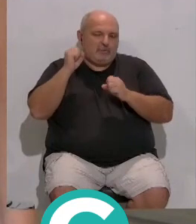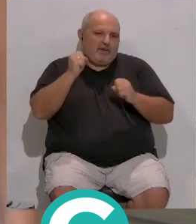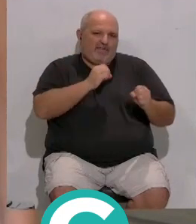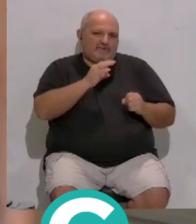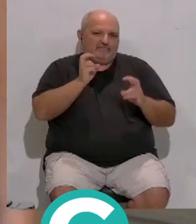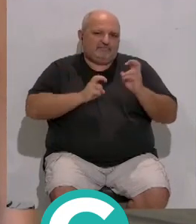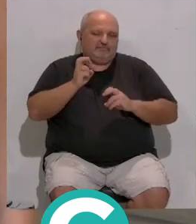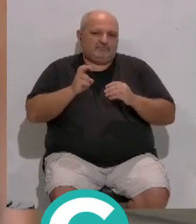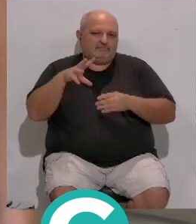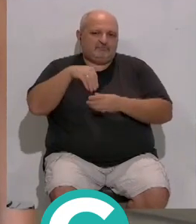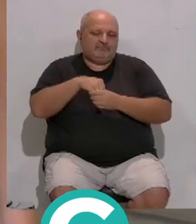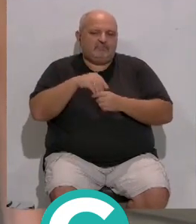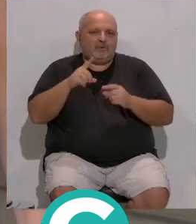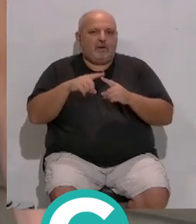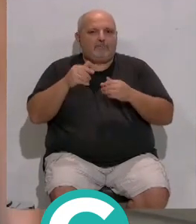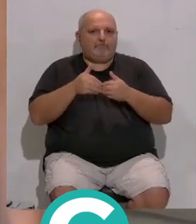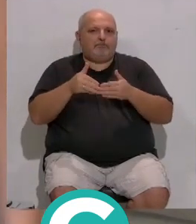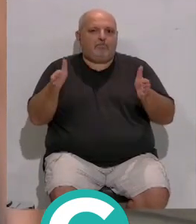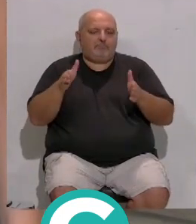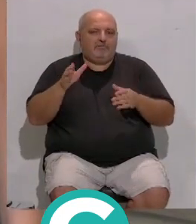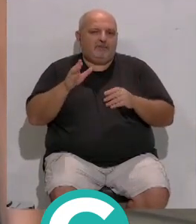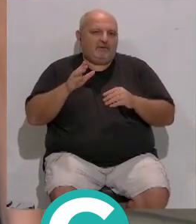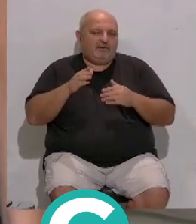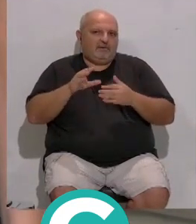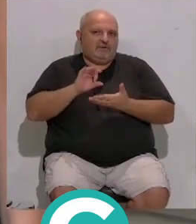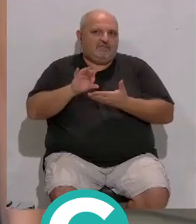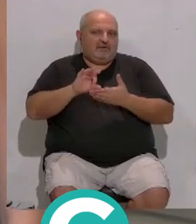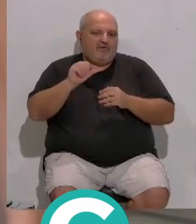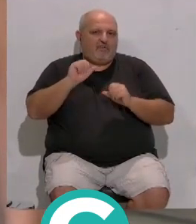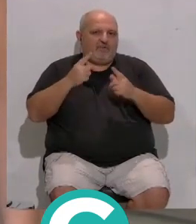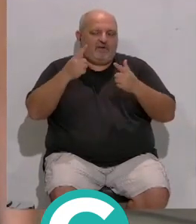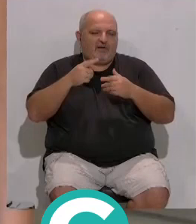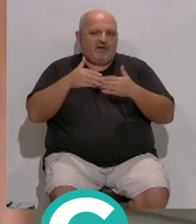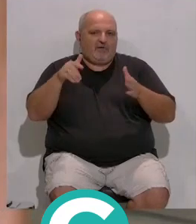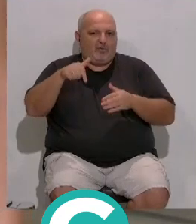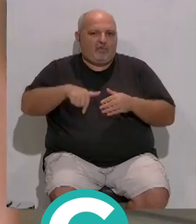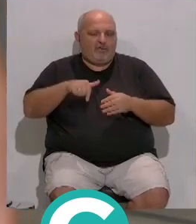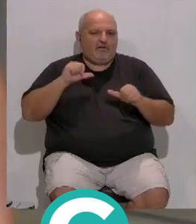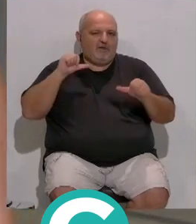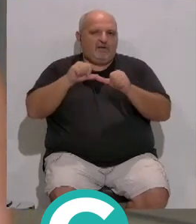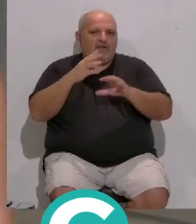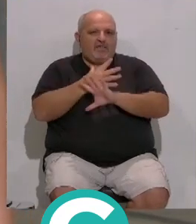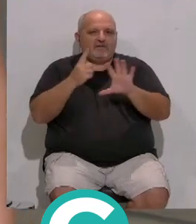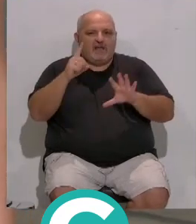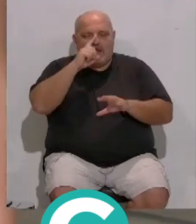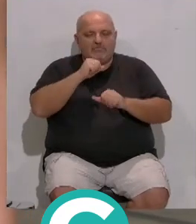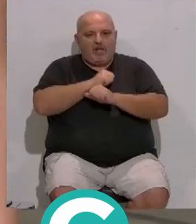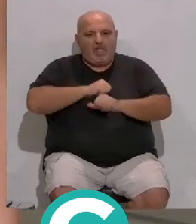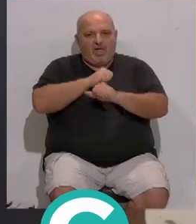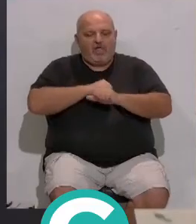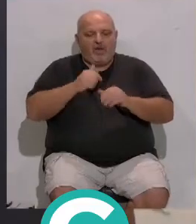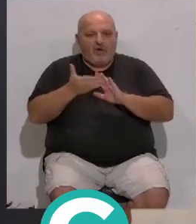inaugural... ...que da el pistoletazo de salida... ...la puesta en servicio... ...de este medio de transporte... ...después de 16 años de obras.